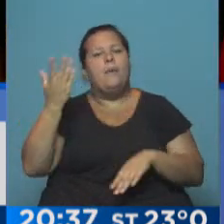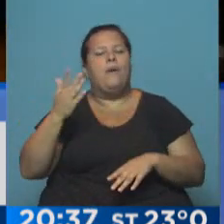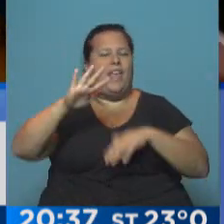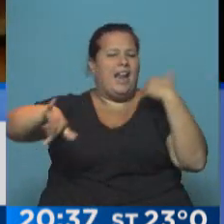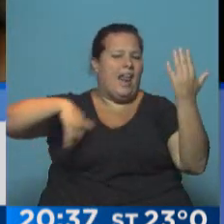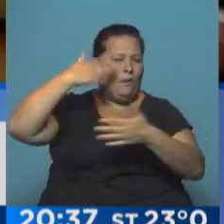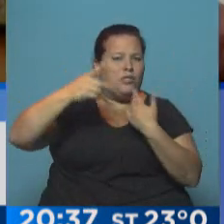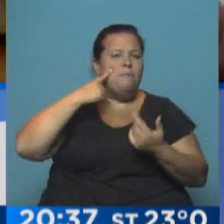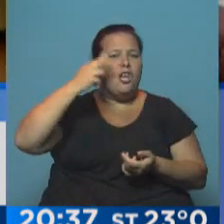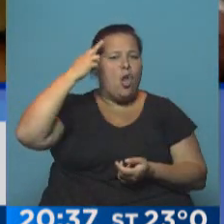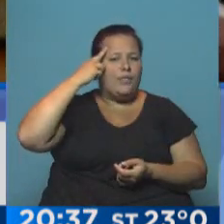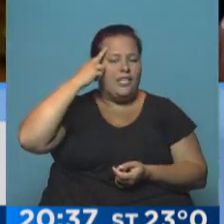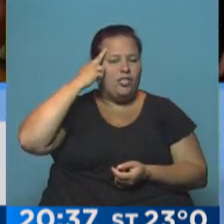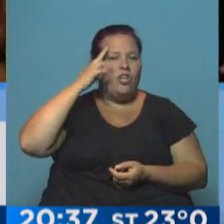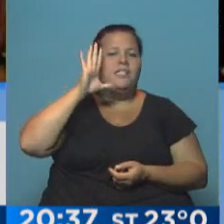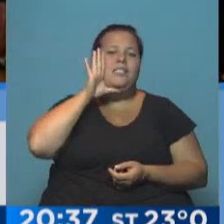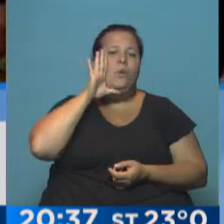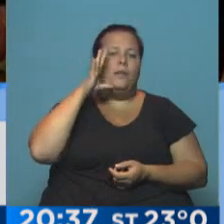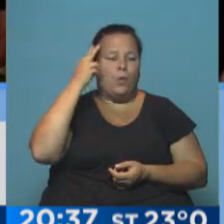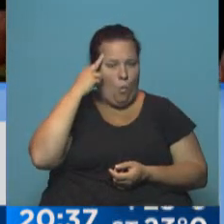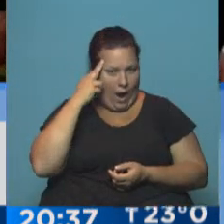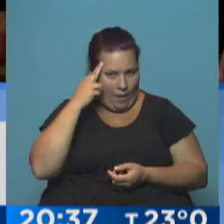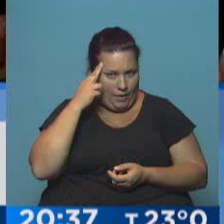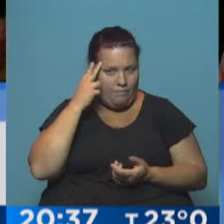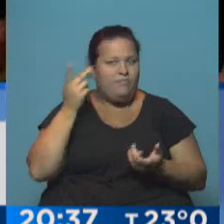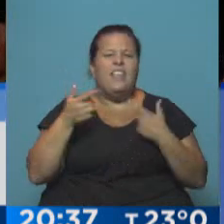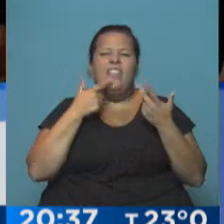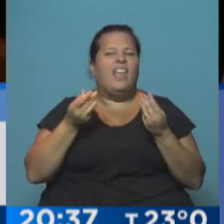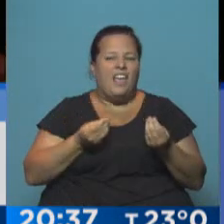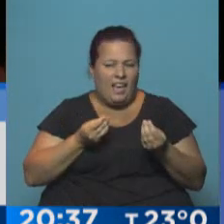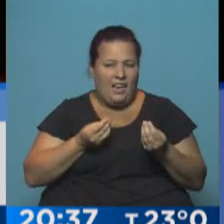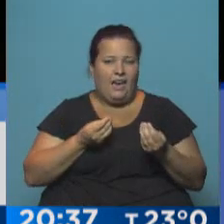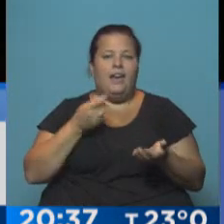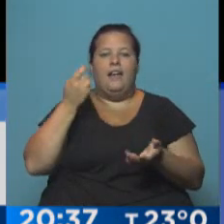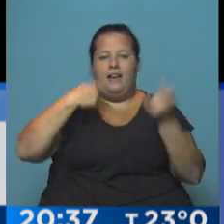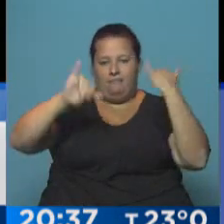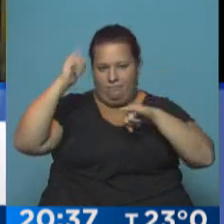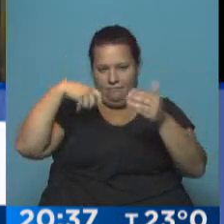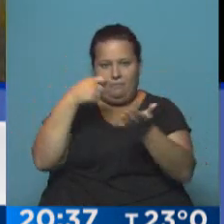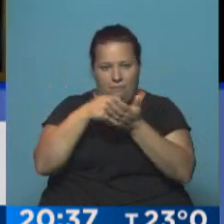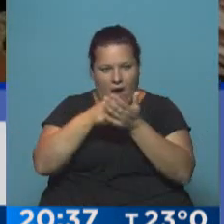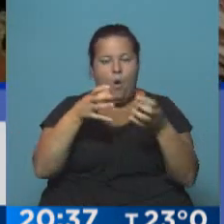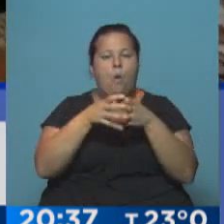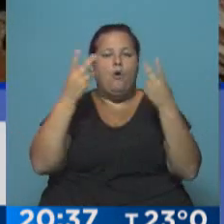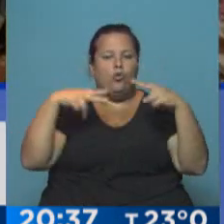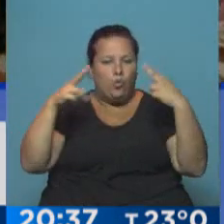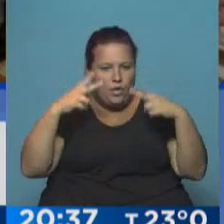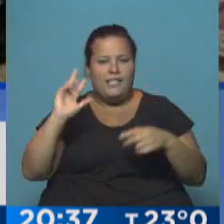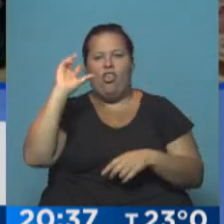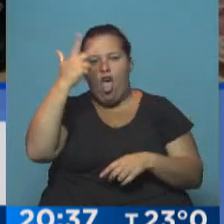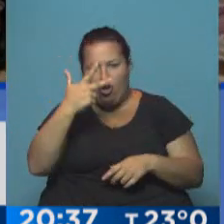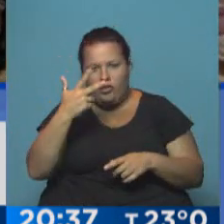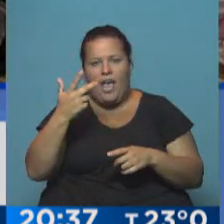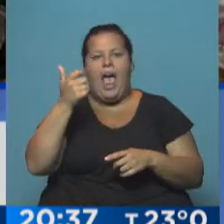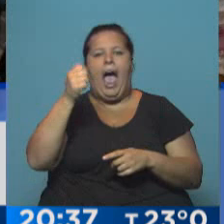revolución de 1959. ¿De qué están hablando? Inversiones, por supuesto. La cadena turística hotelera